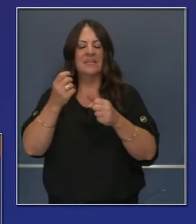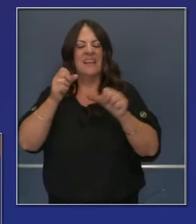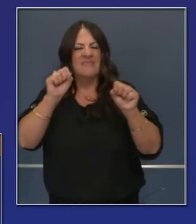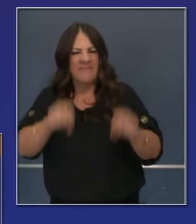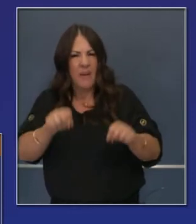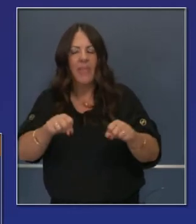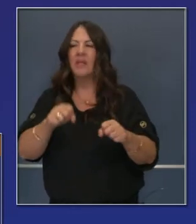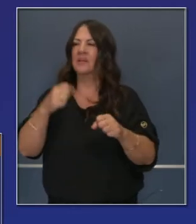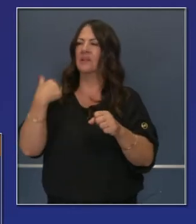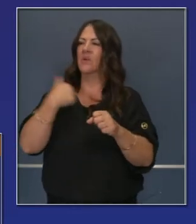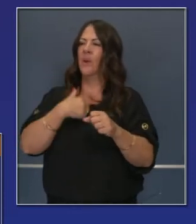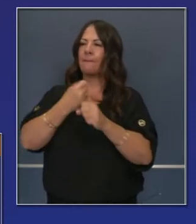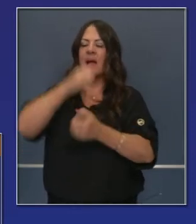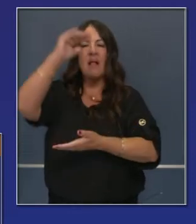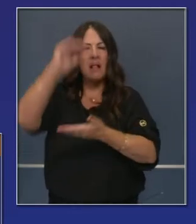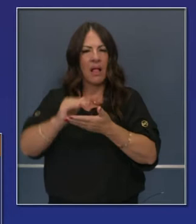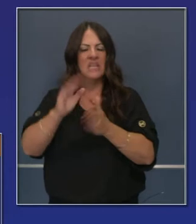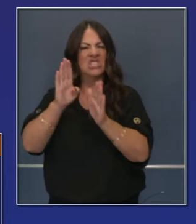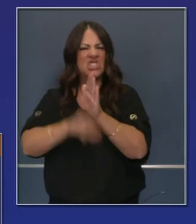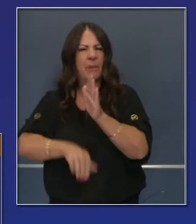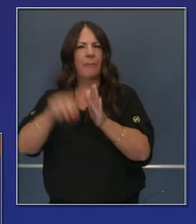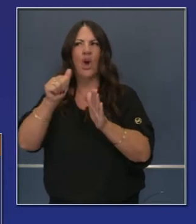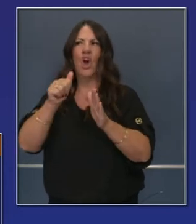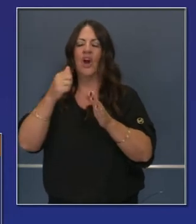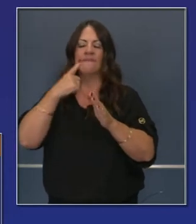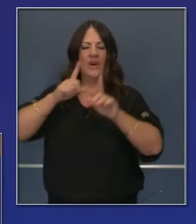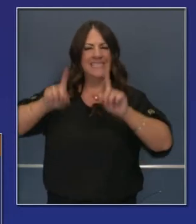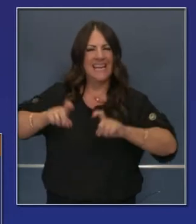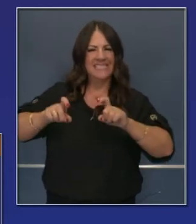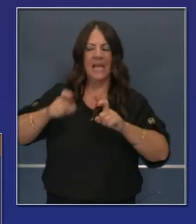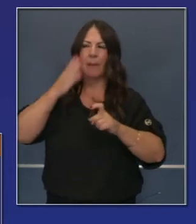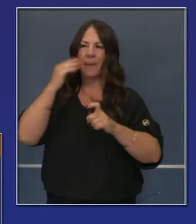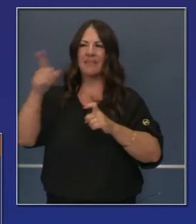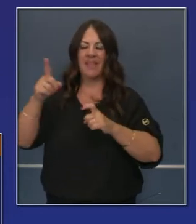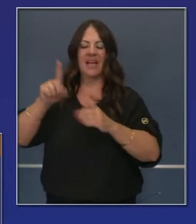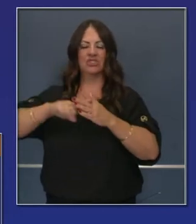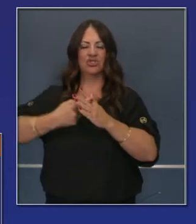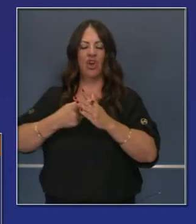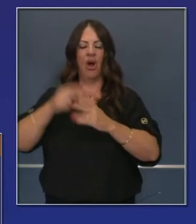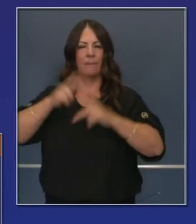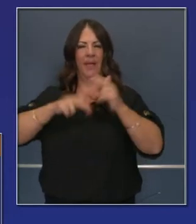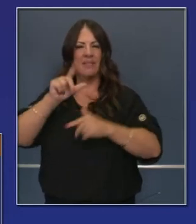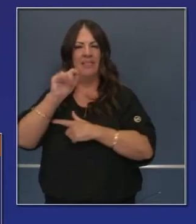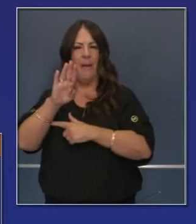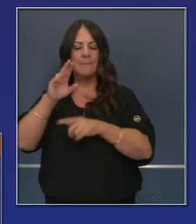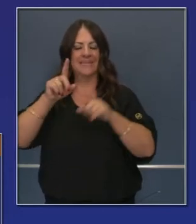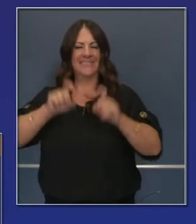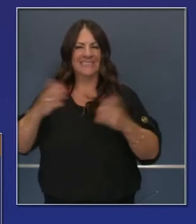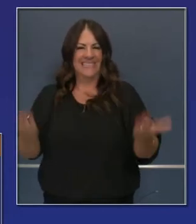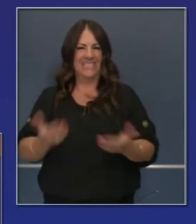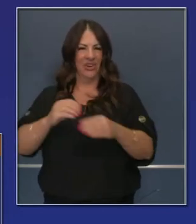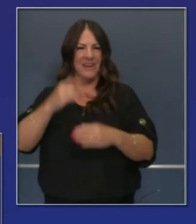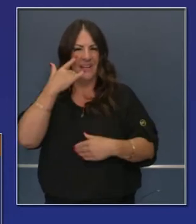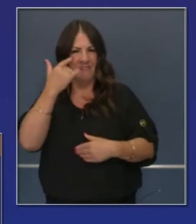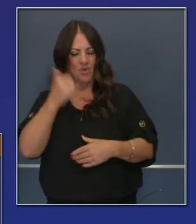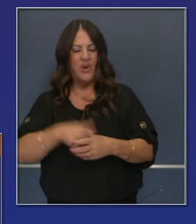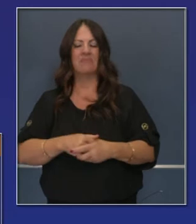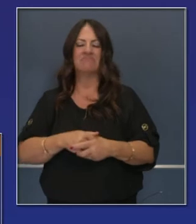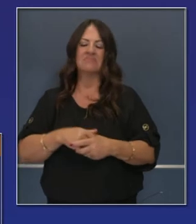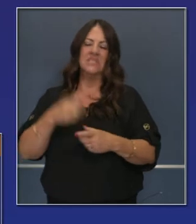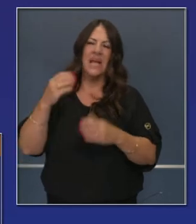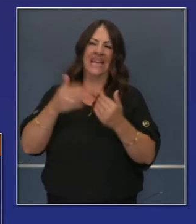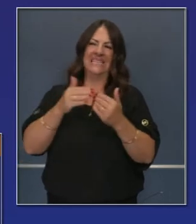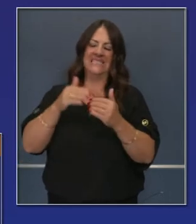que haya más disponibilidad a costo más bajo y más pruebas PCR disponibles